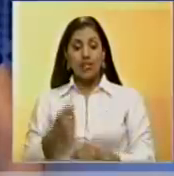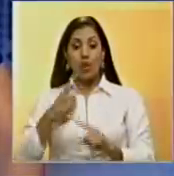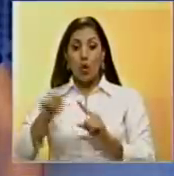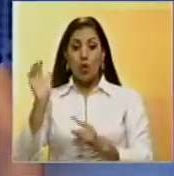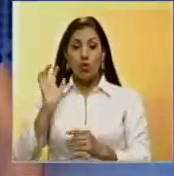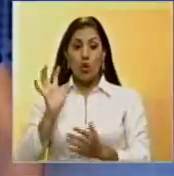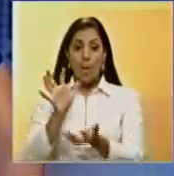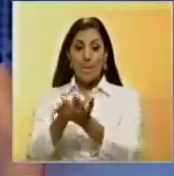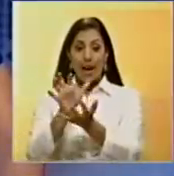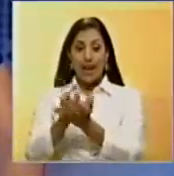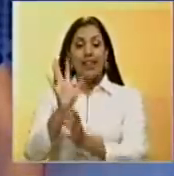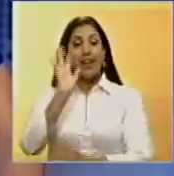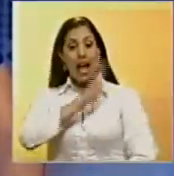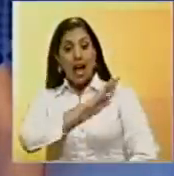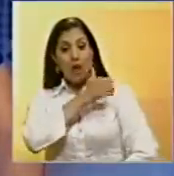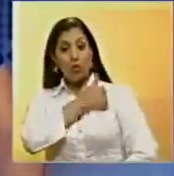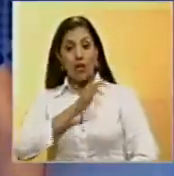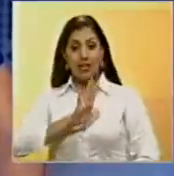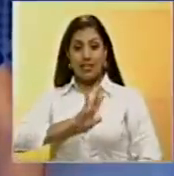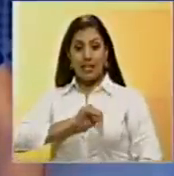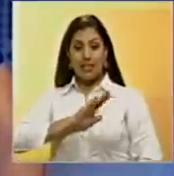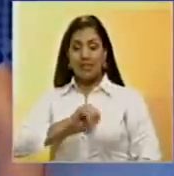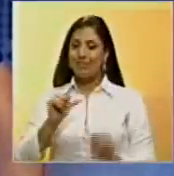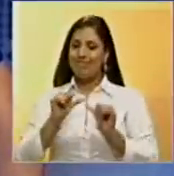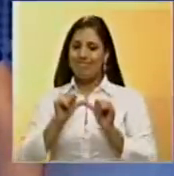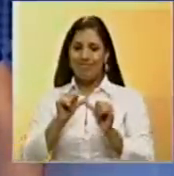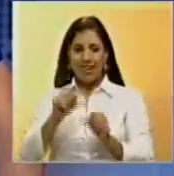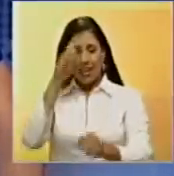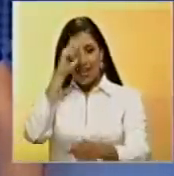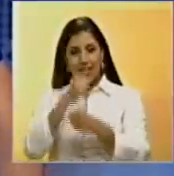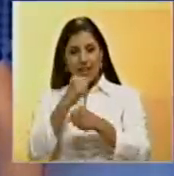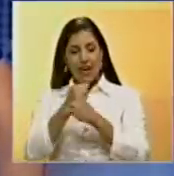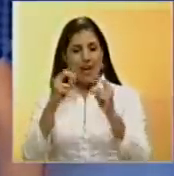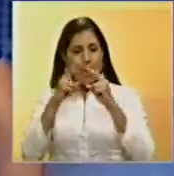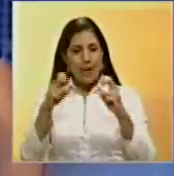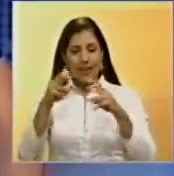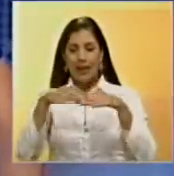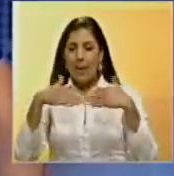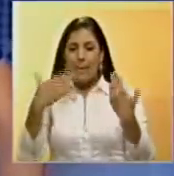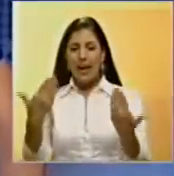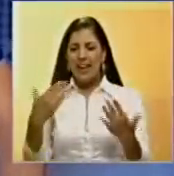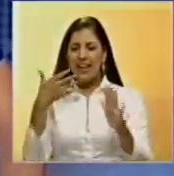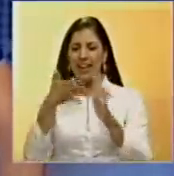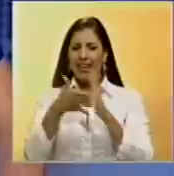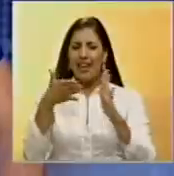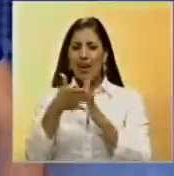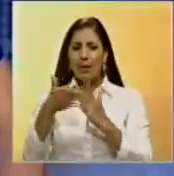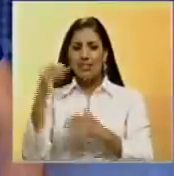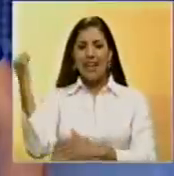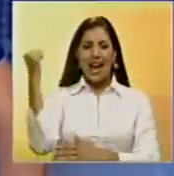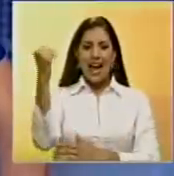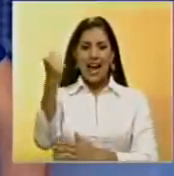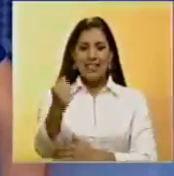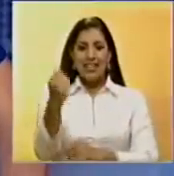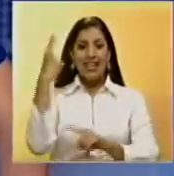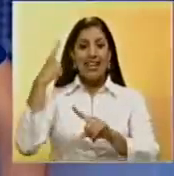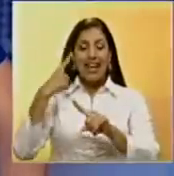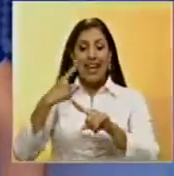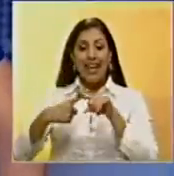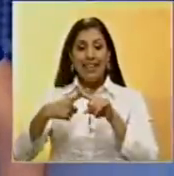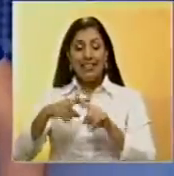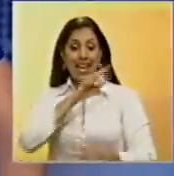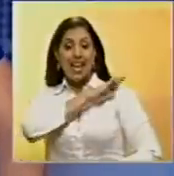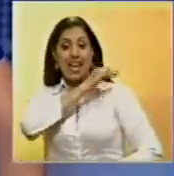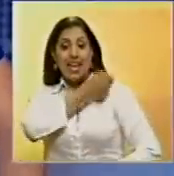En el estado de Nueva Esparta, las autoridades del CICPC continúan las labores de investigación para esclarecer el caso del asesinato del ex-PRAN,